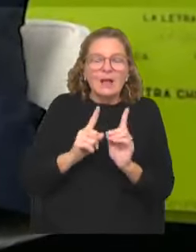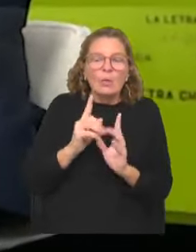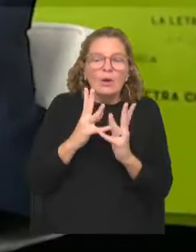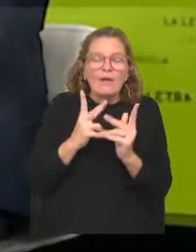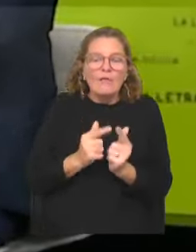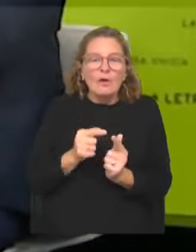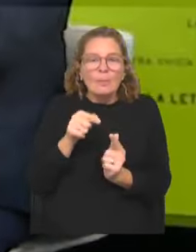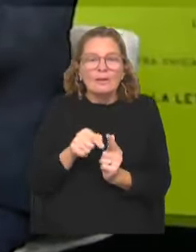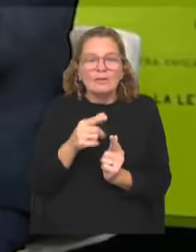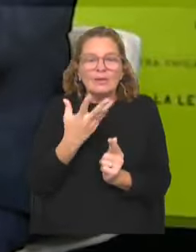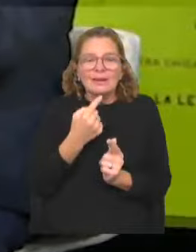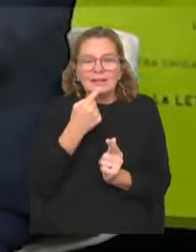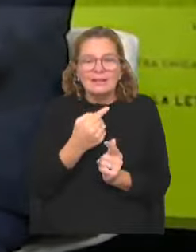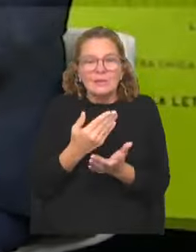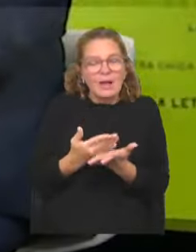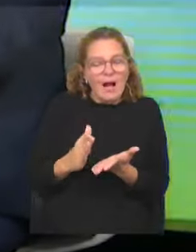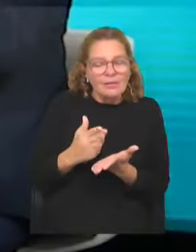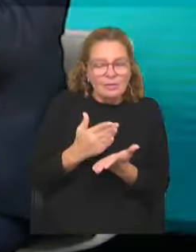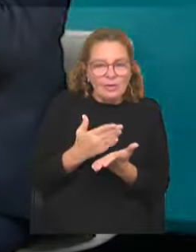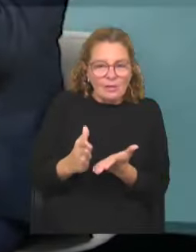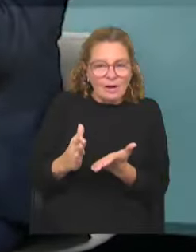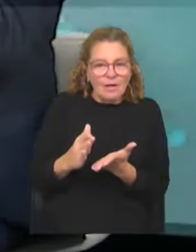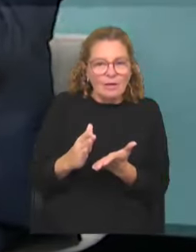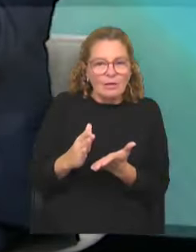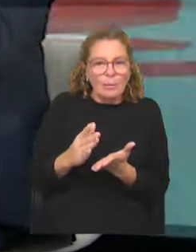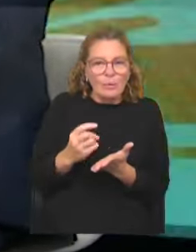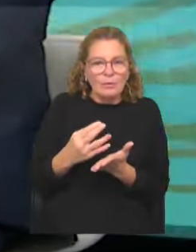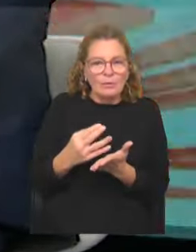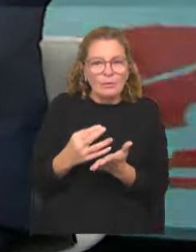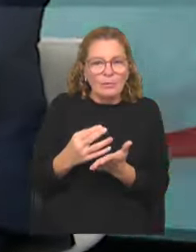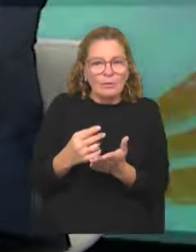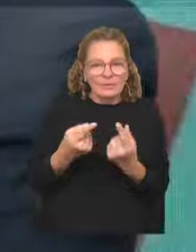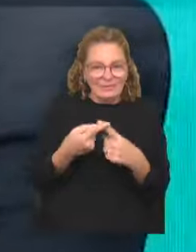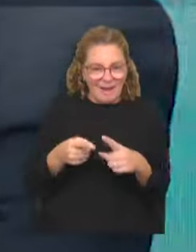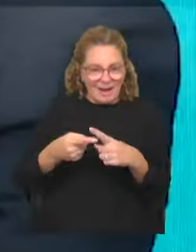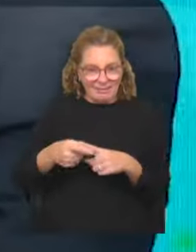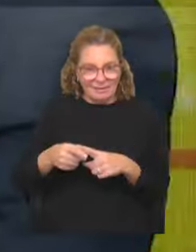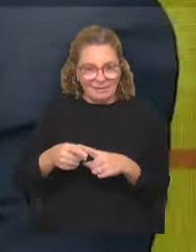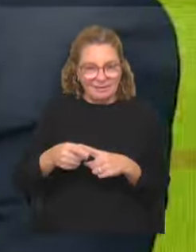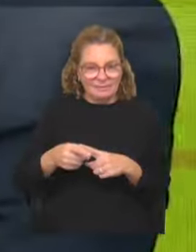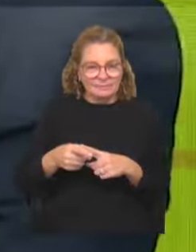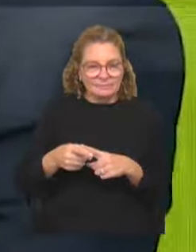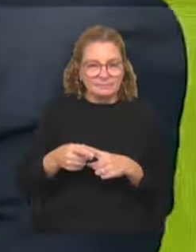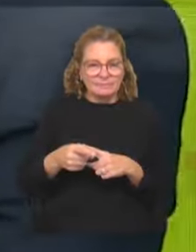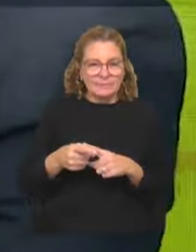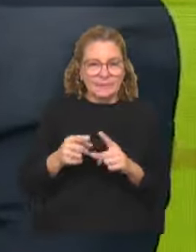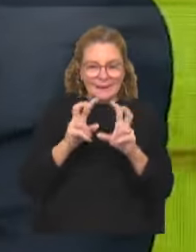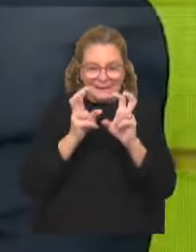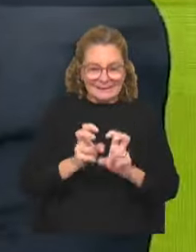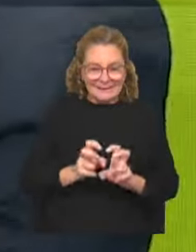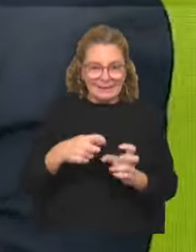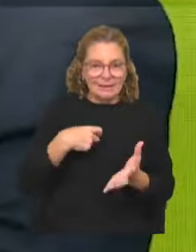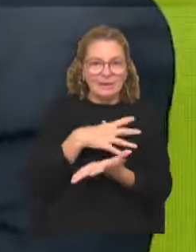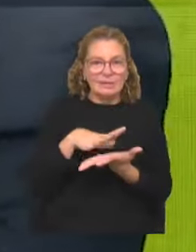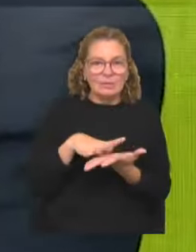manera eso implica ir dejando de lado tener raceros diferentes para analizar las